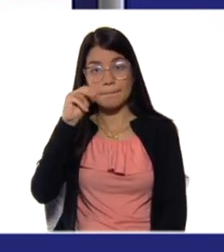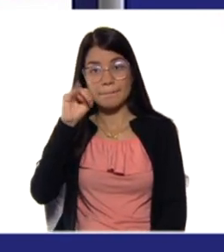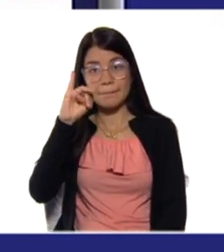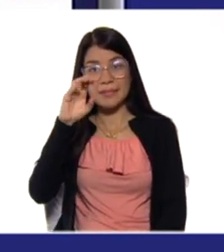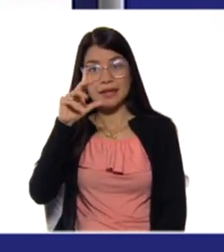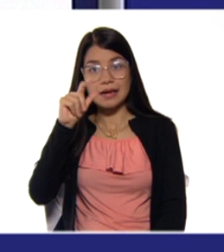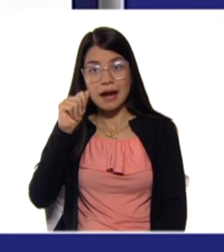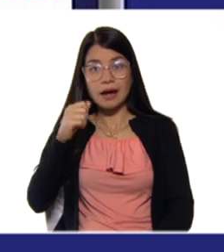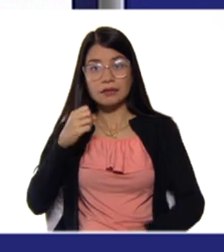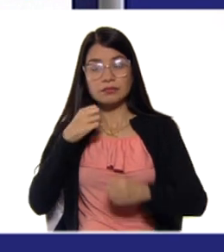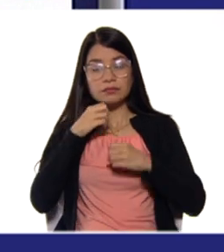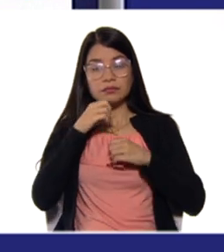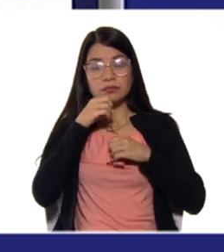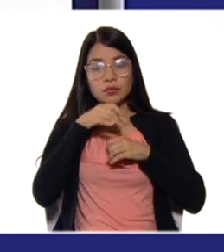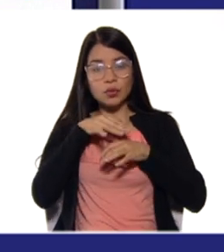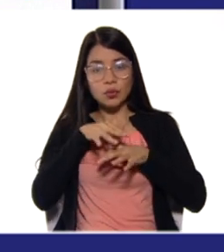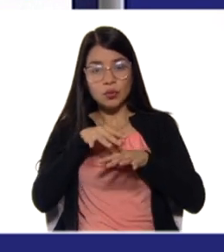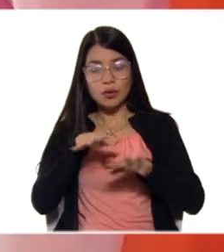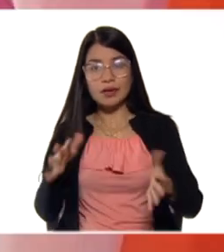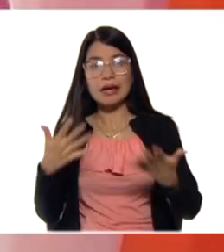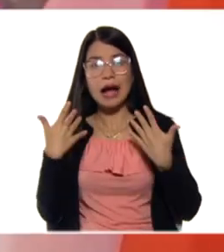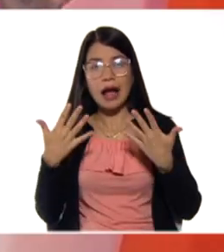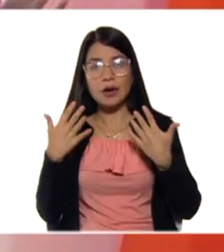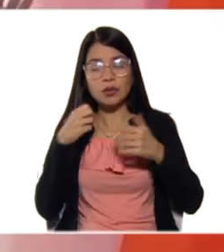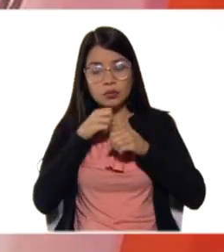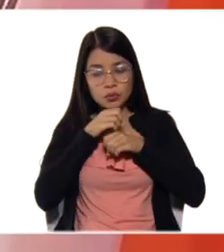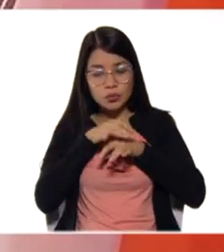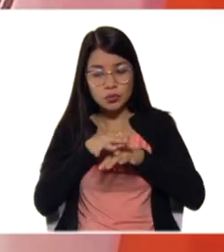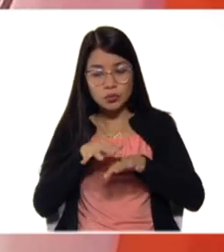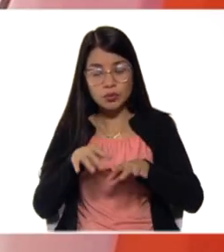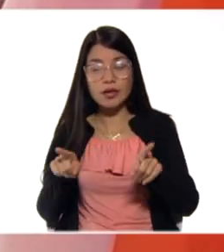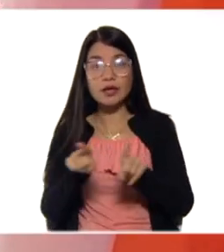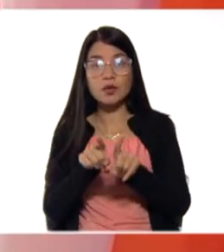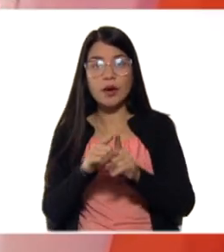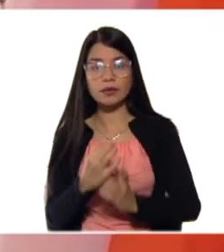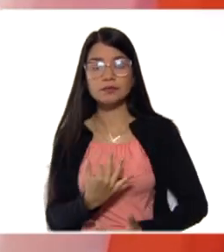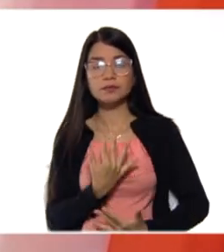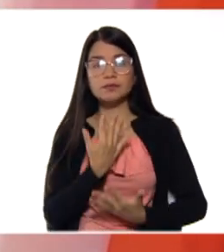En la respiración, nosotros liberamos energía.